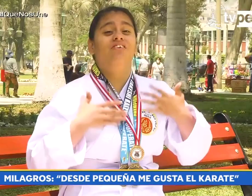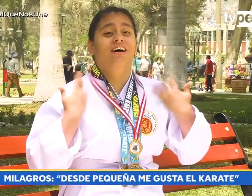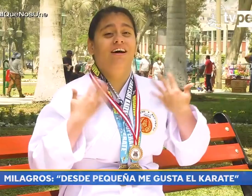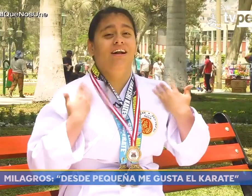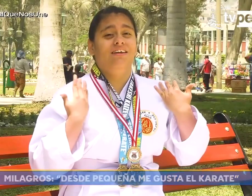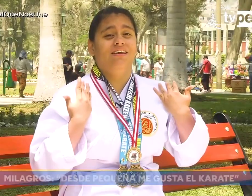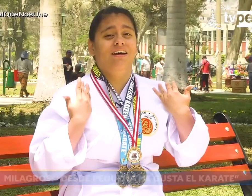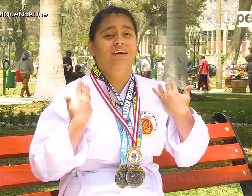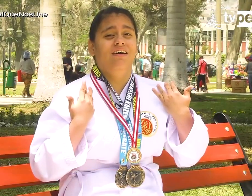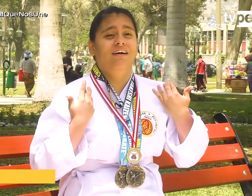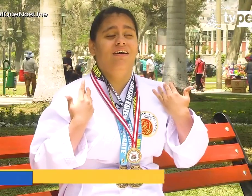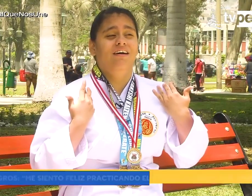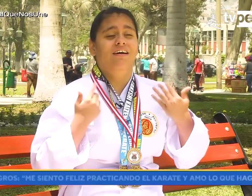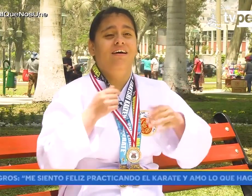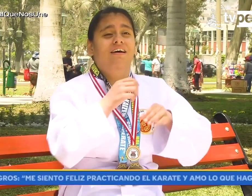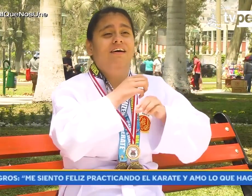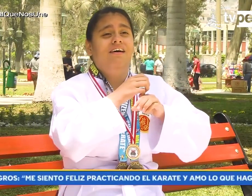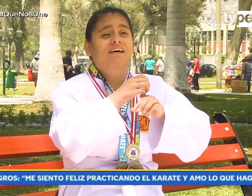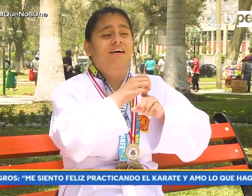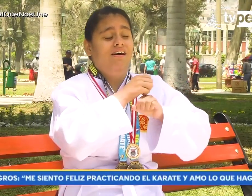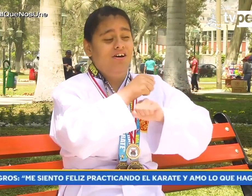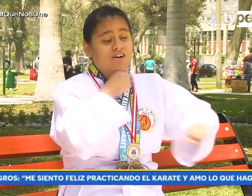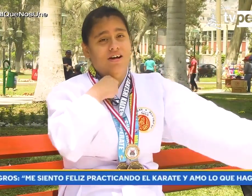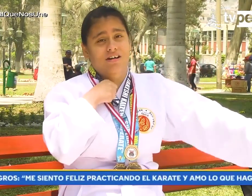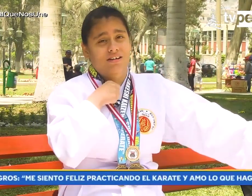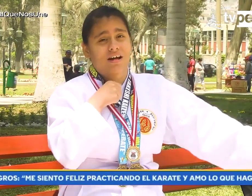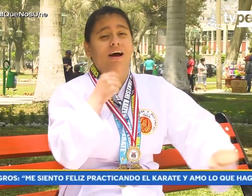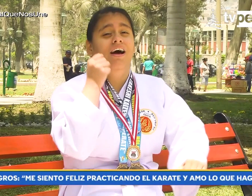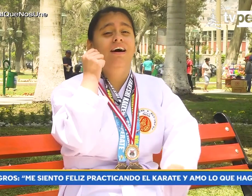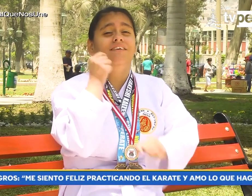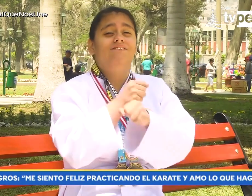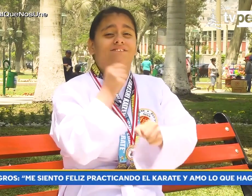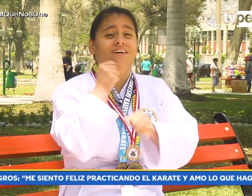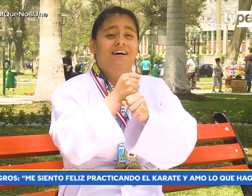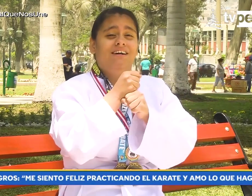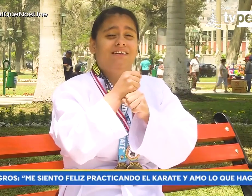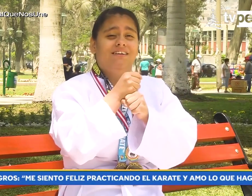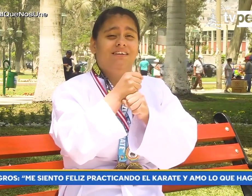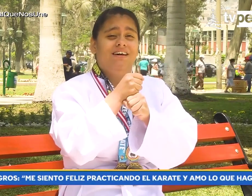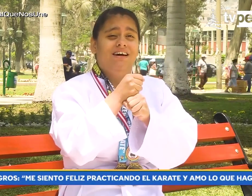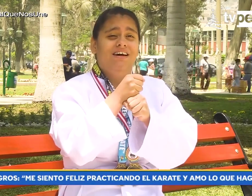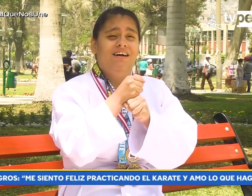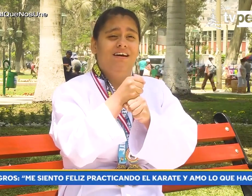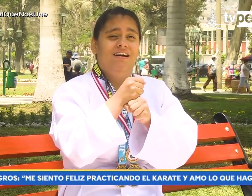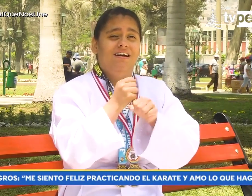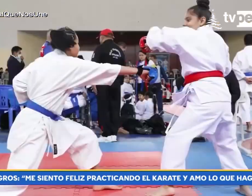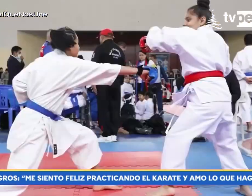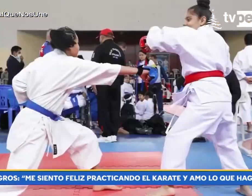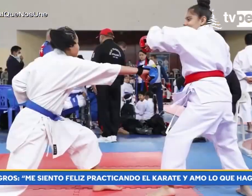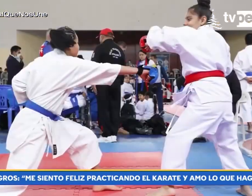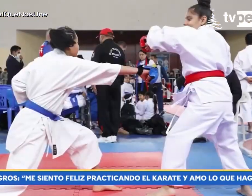Me siento feliz practicando el karate. Y amo lo que hago.